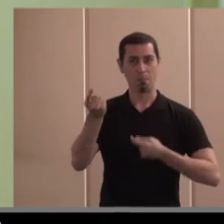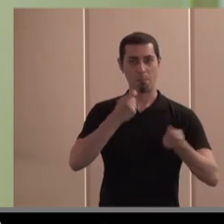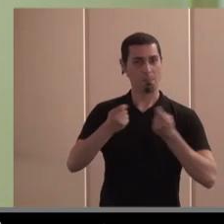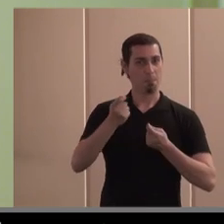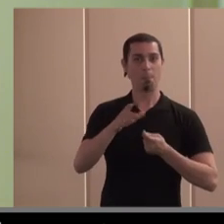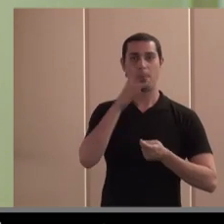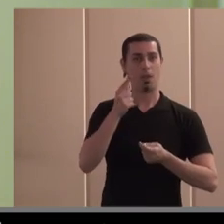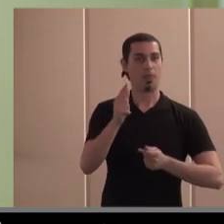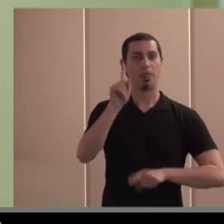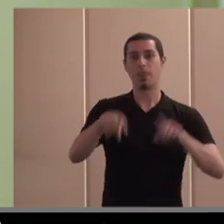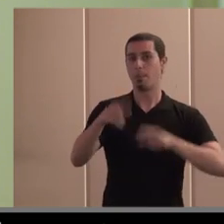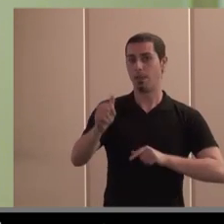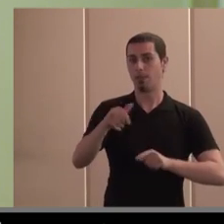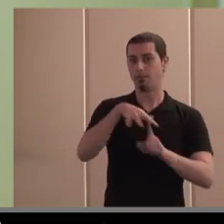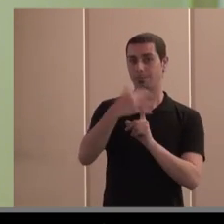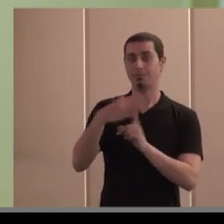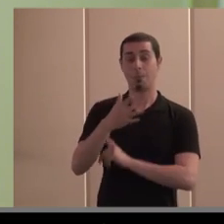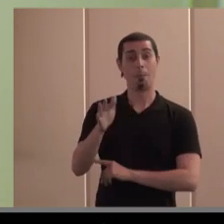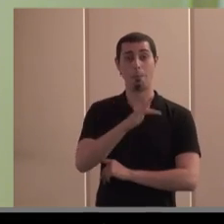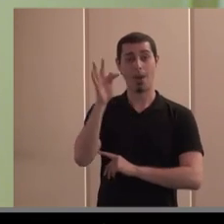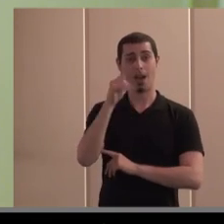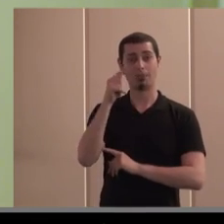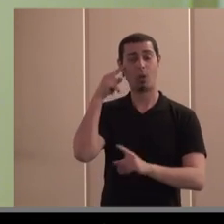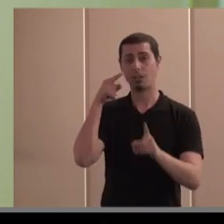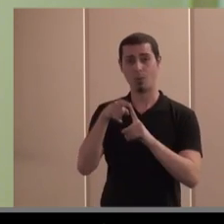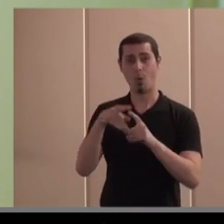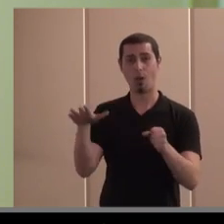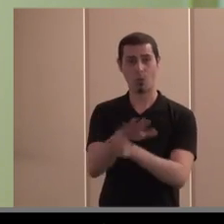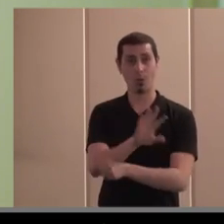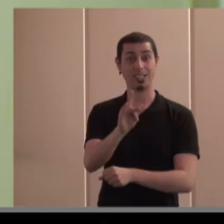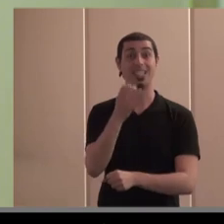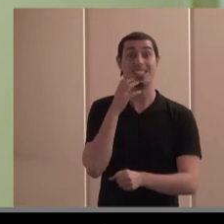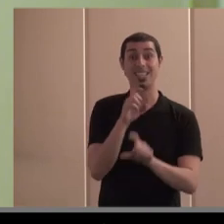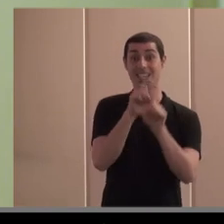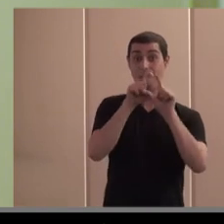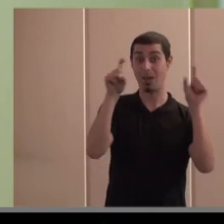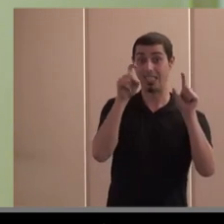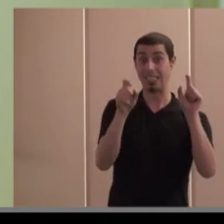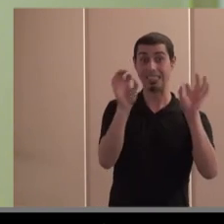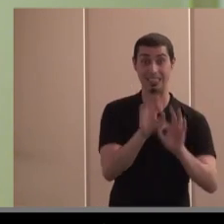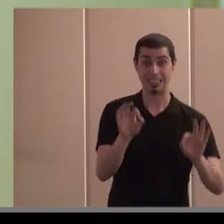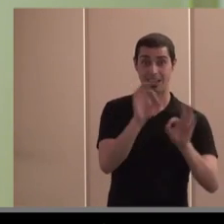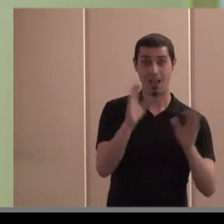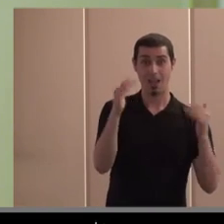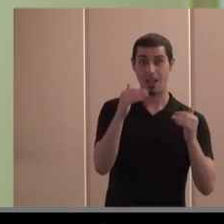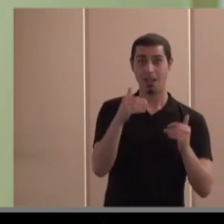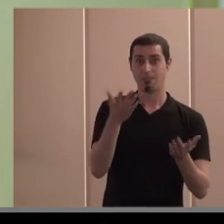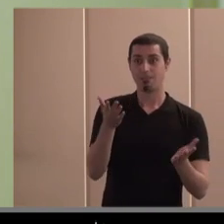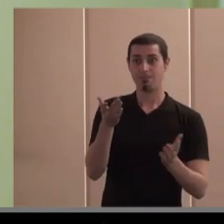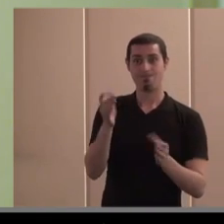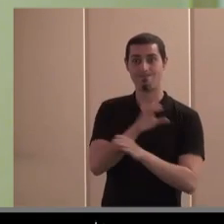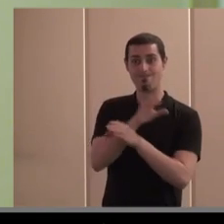ocasiones y que también responden fundamentalmente a ese objetivo porque si no existieran este tipo de empresas difícilmente